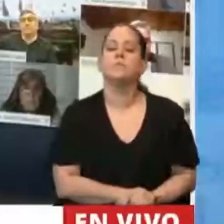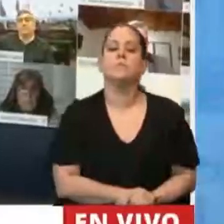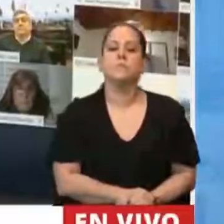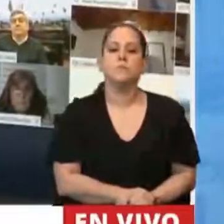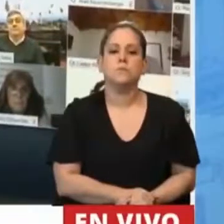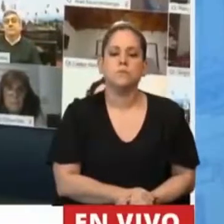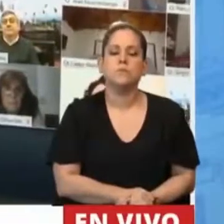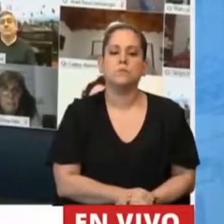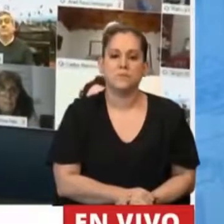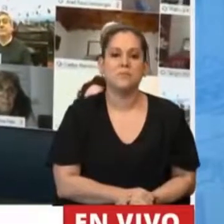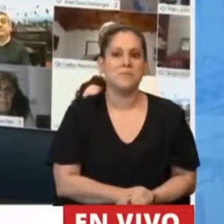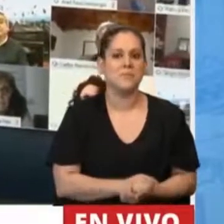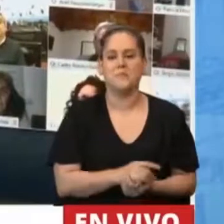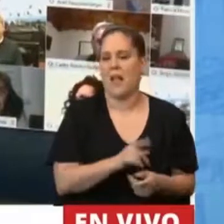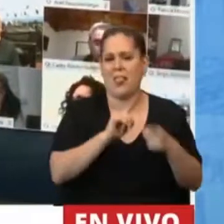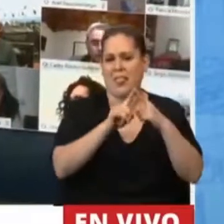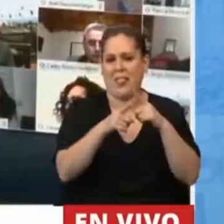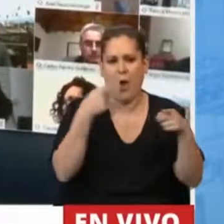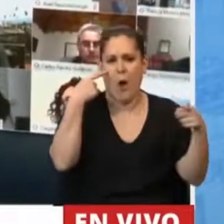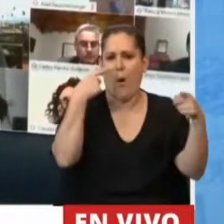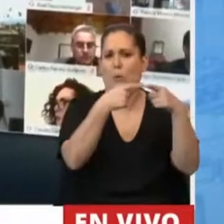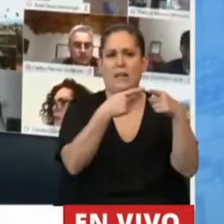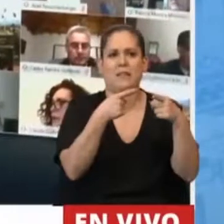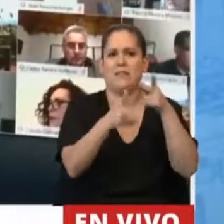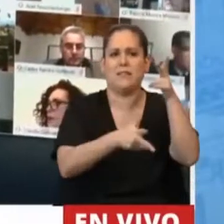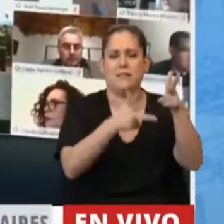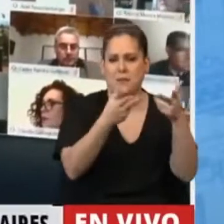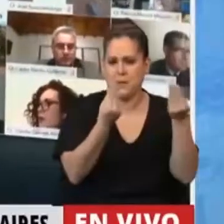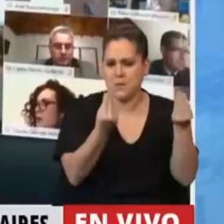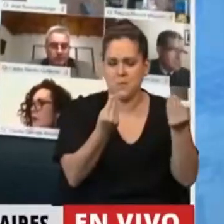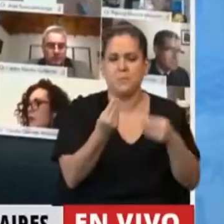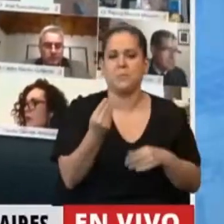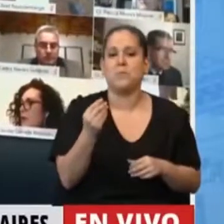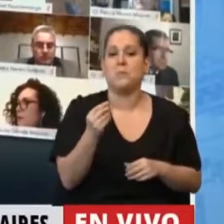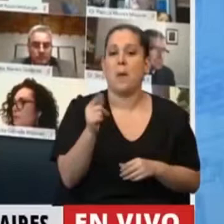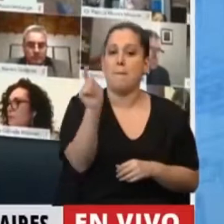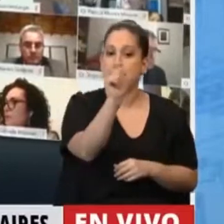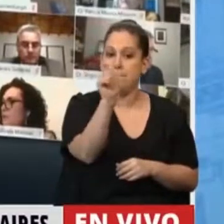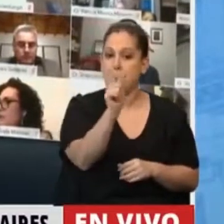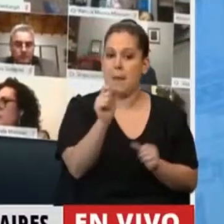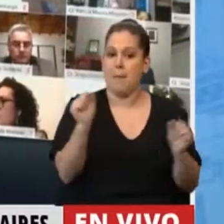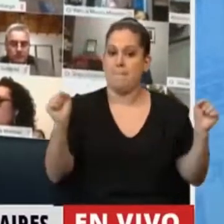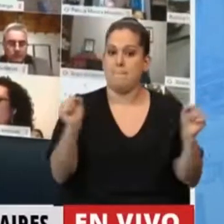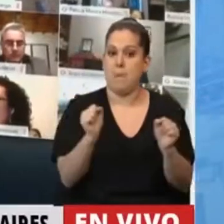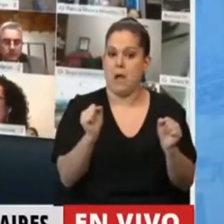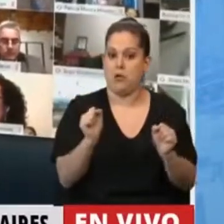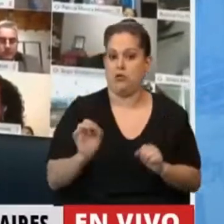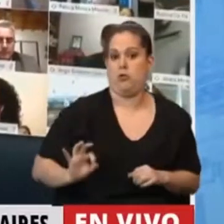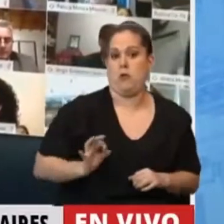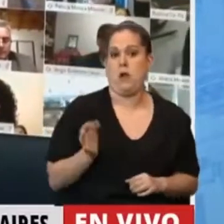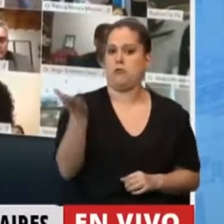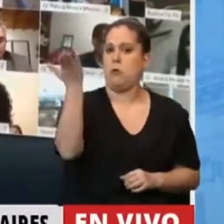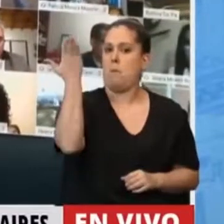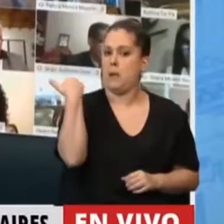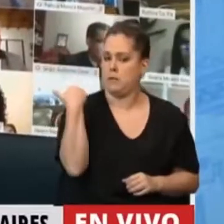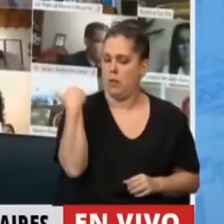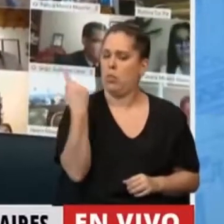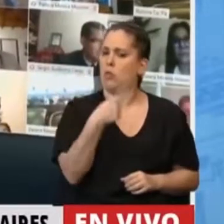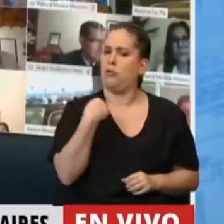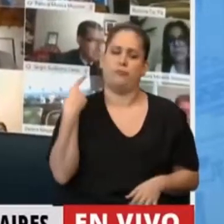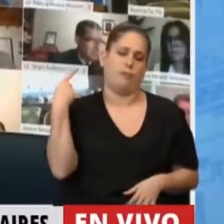Vamos al punto. Ya en mayo del año pasado nos opusimos a esta ley,